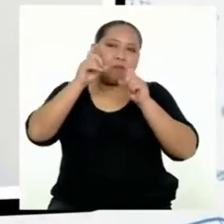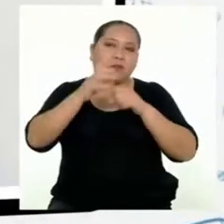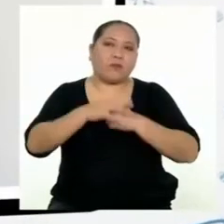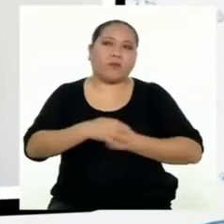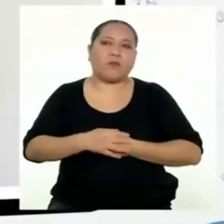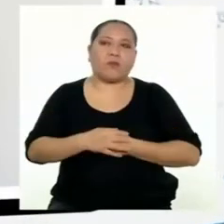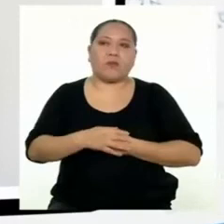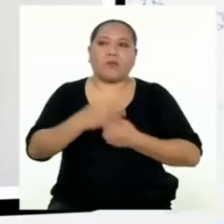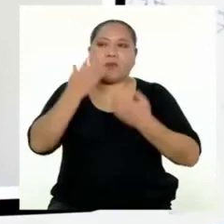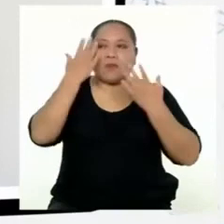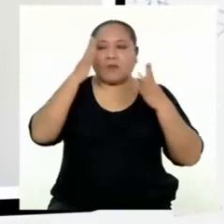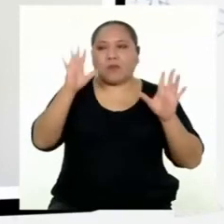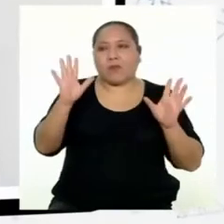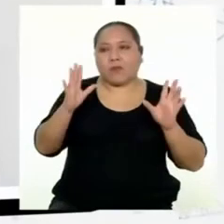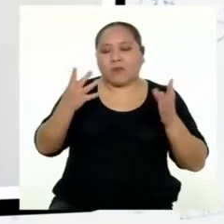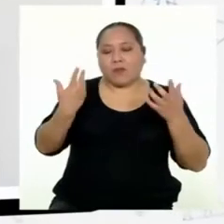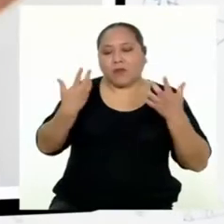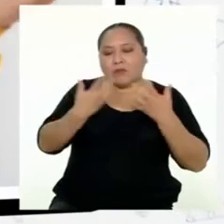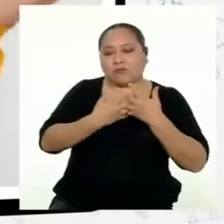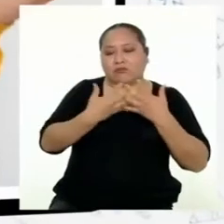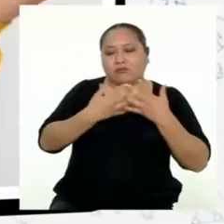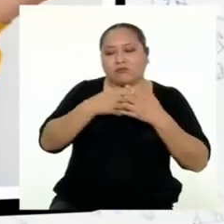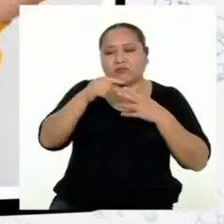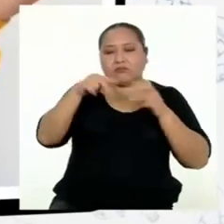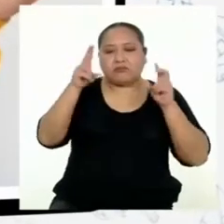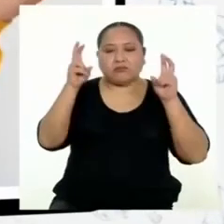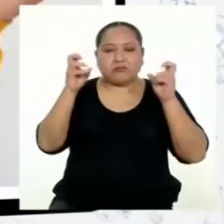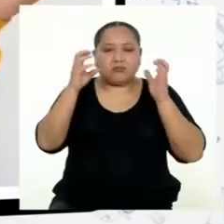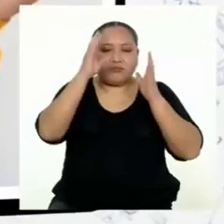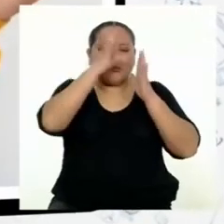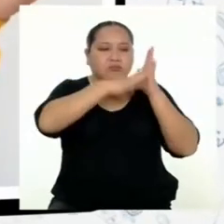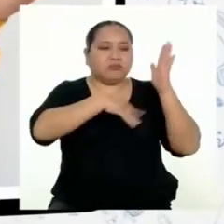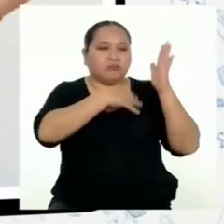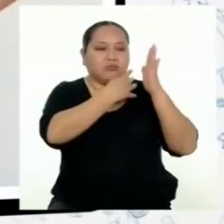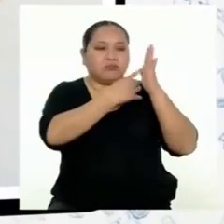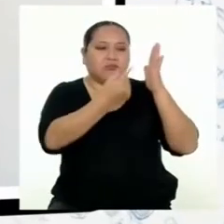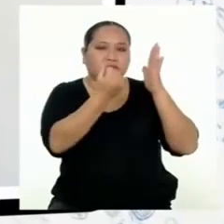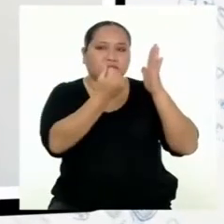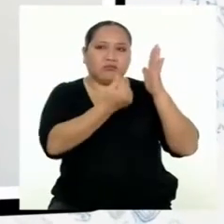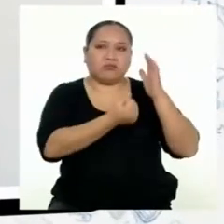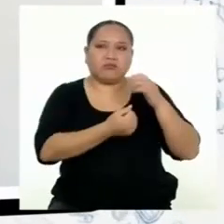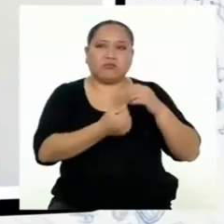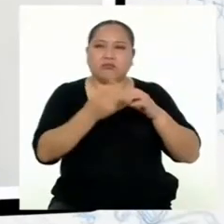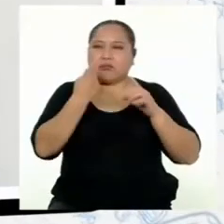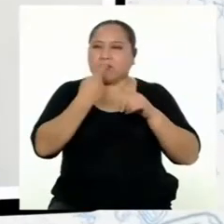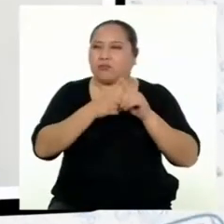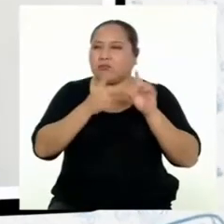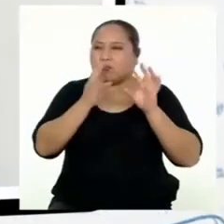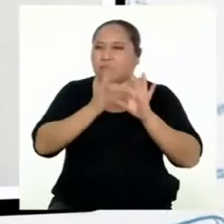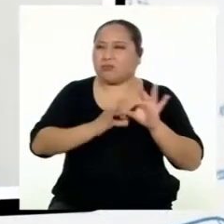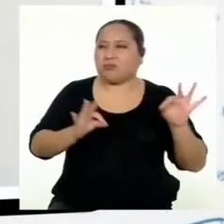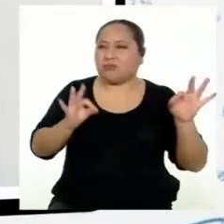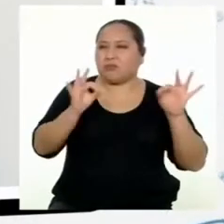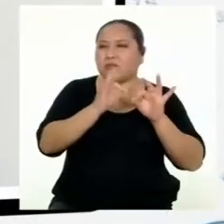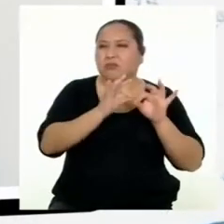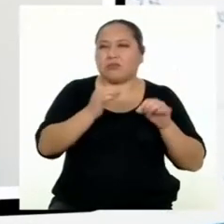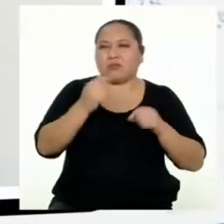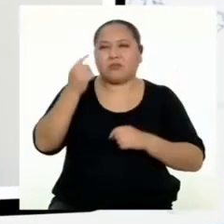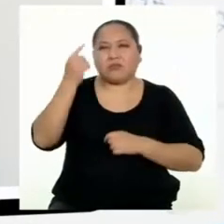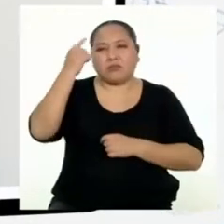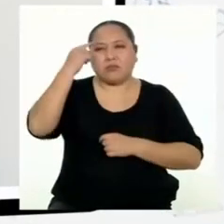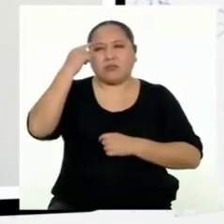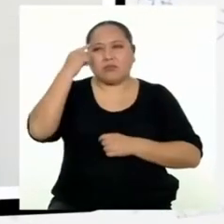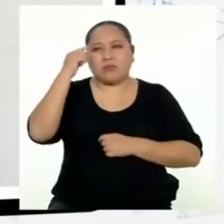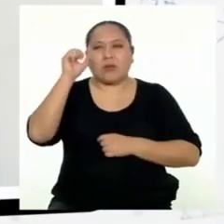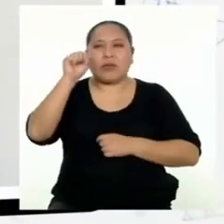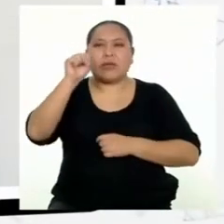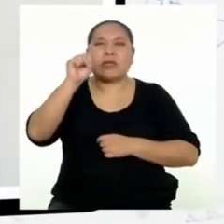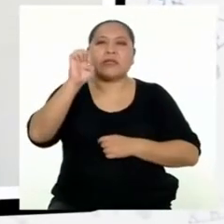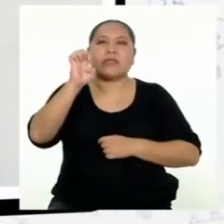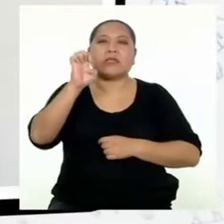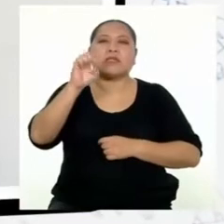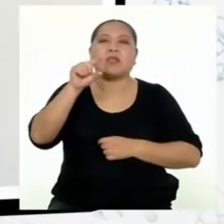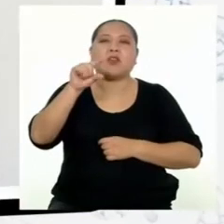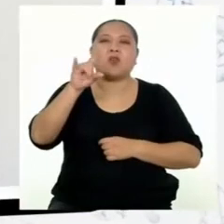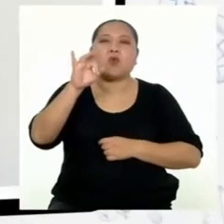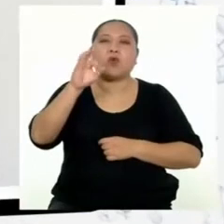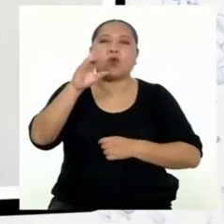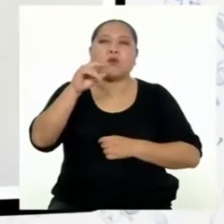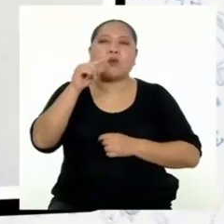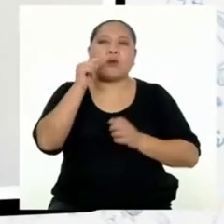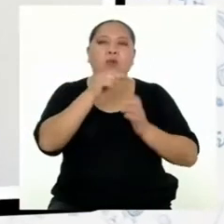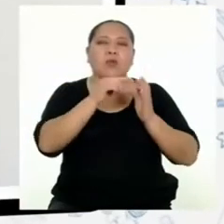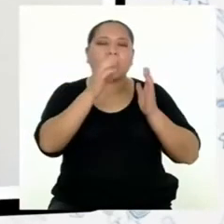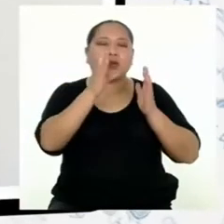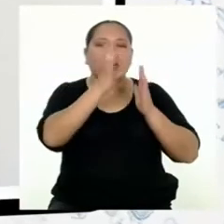pregunta. No sé si tengo que ver con el tema de los presupuestos, pero ¿sería importante considerar un seguro dentro del